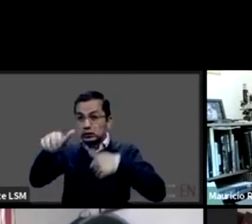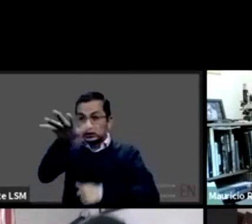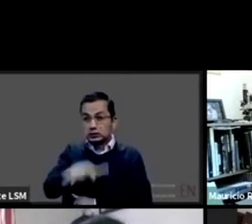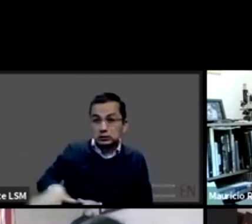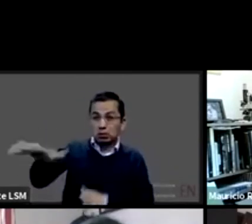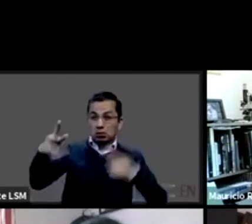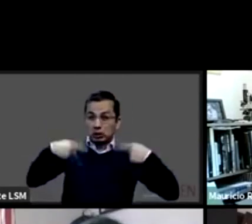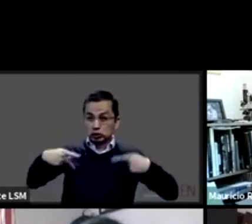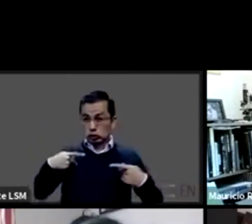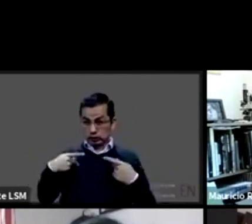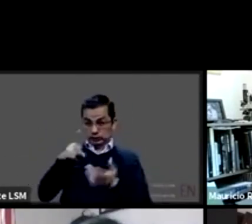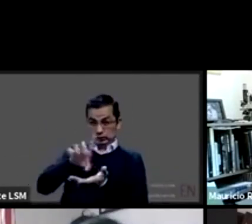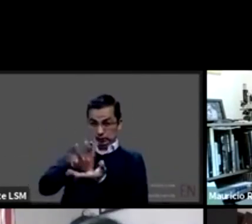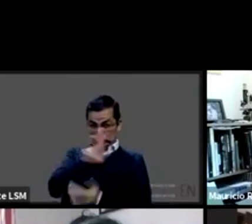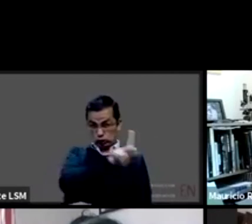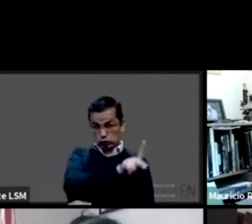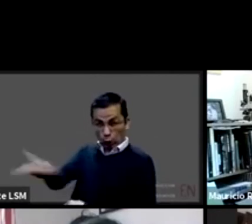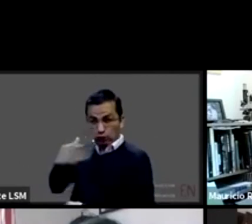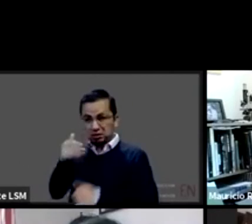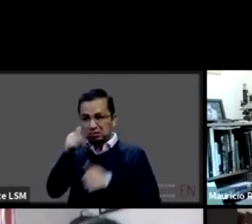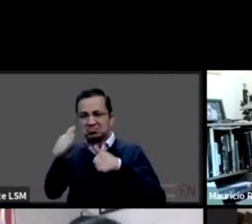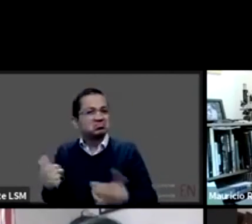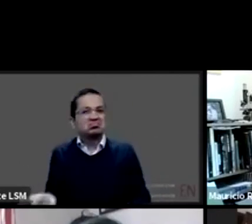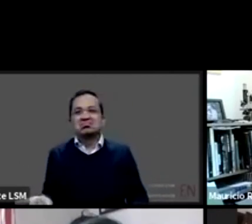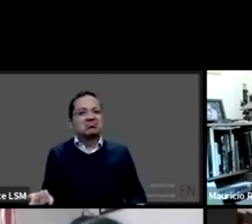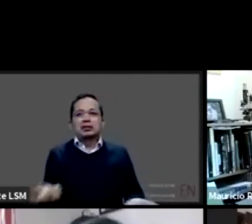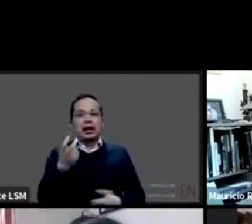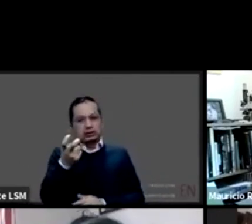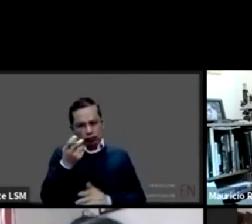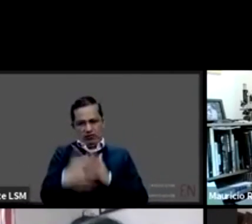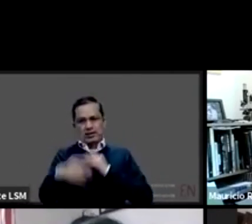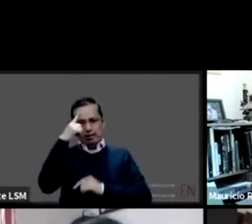y que, como dicen los objetivos de desarrollo sostenible, no se quede nadie atrás.